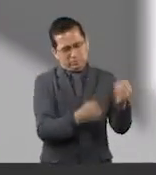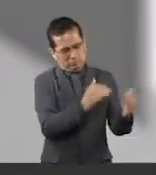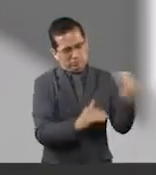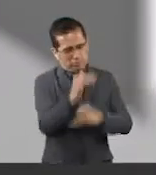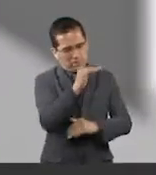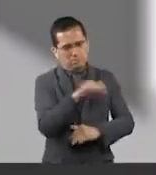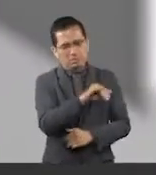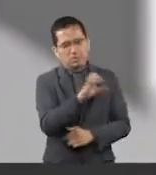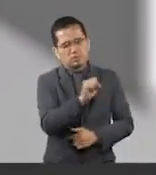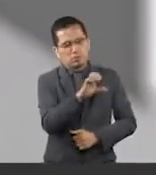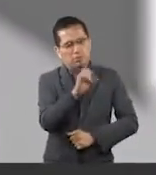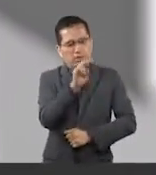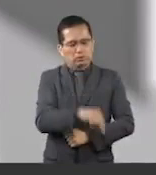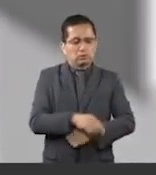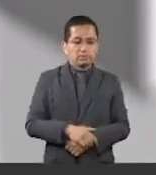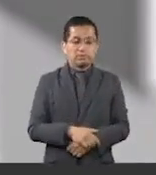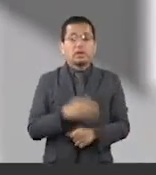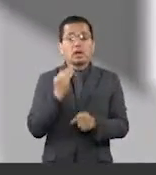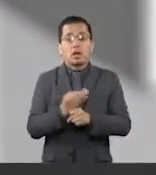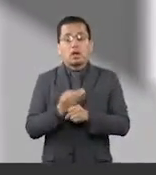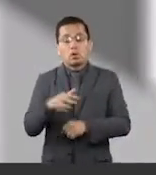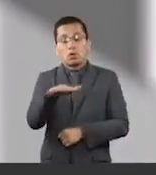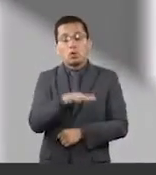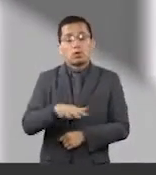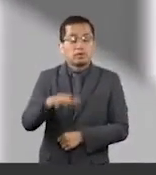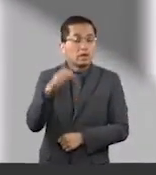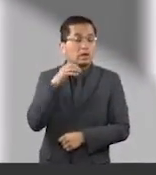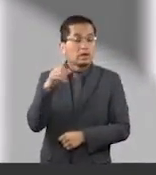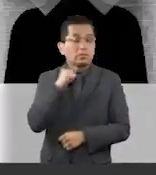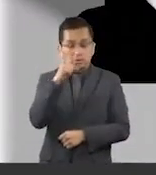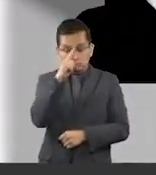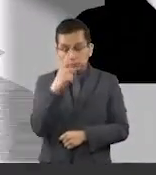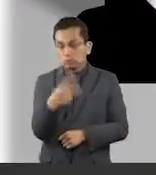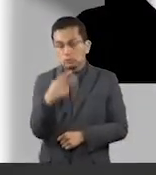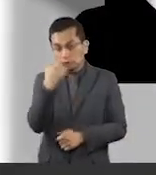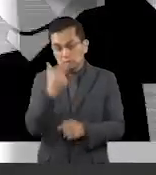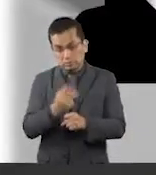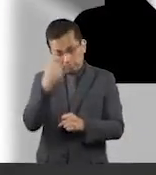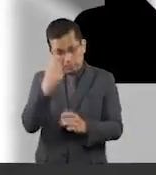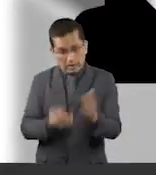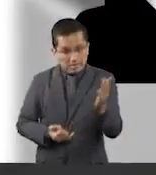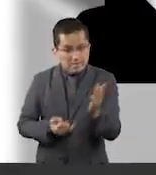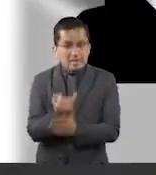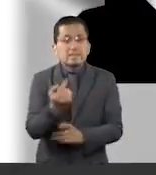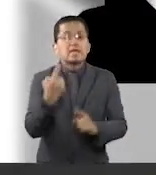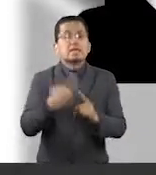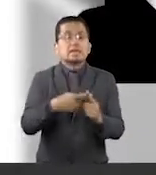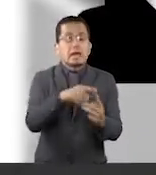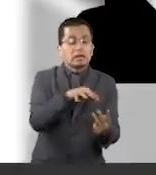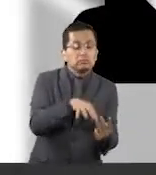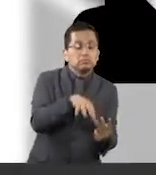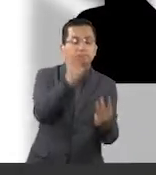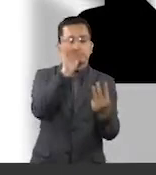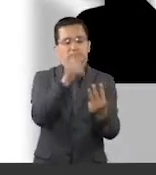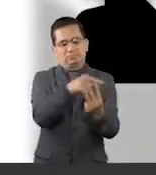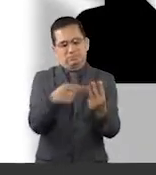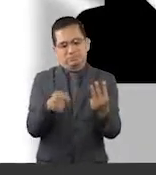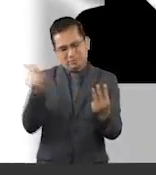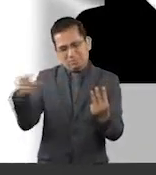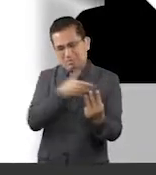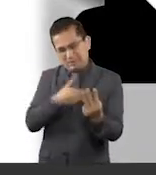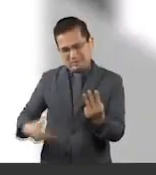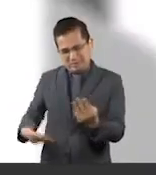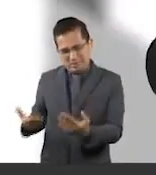República quien esté determinando o decidiendo sobre esta terna que envía el presidente de la República por la renuncia